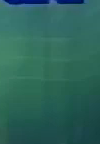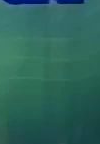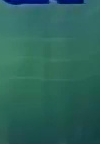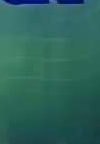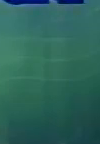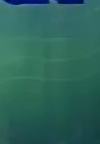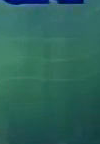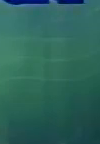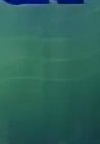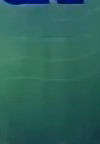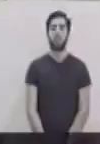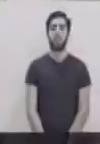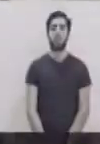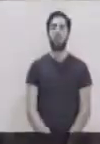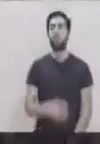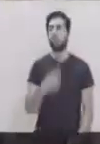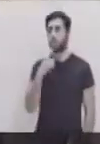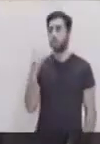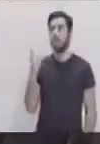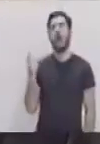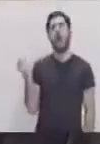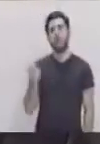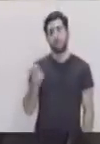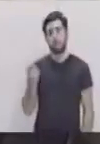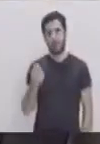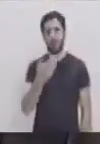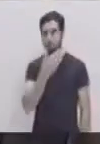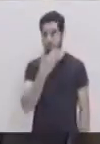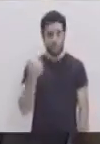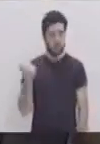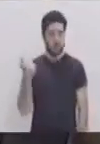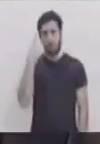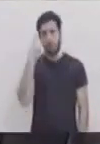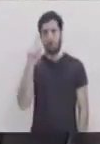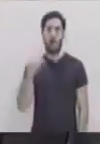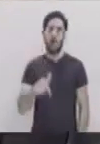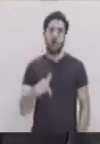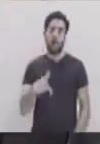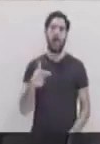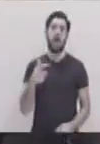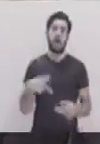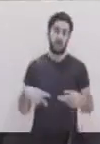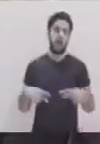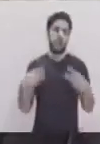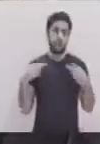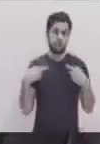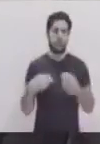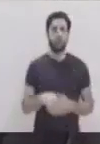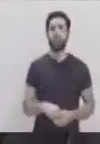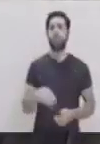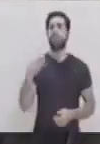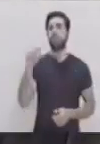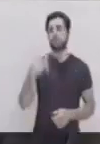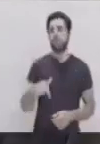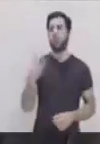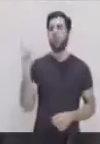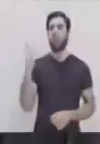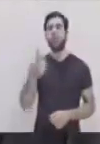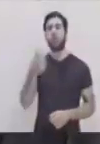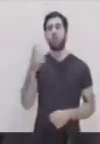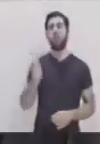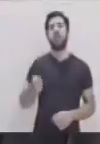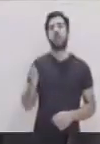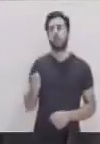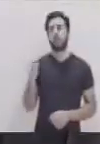La amistad es una de las mayores fuentes de felicidad en esta vida. Bienvenidos al segmento de Apoyo